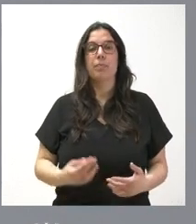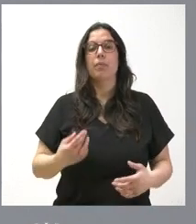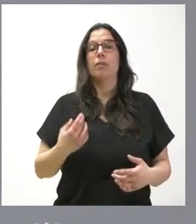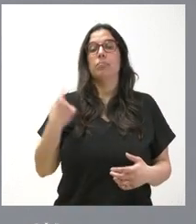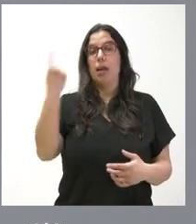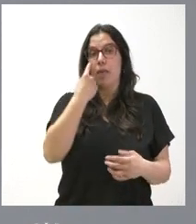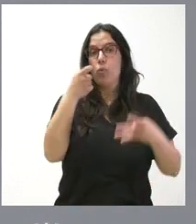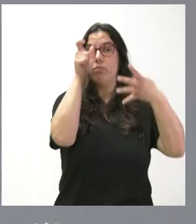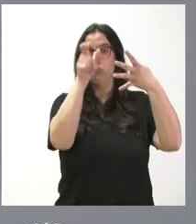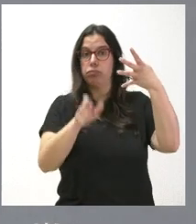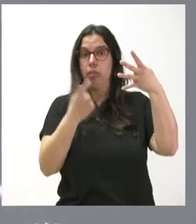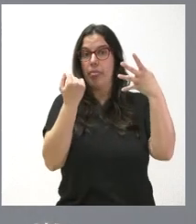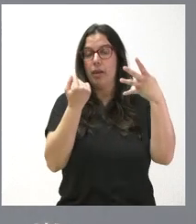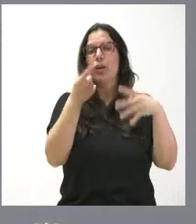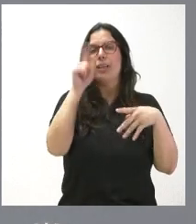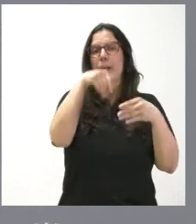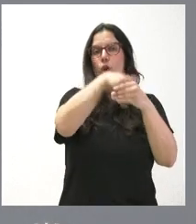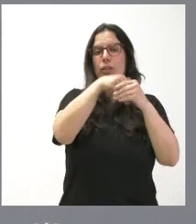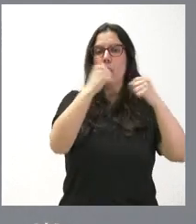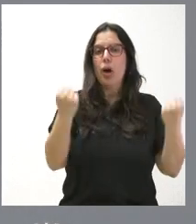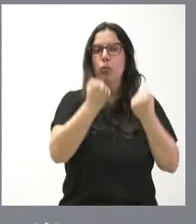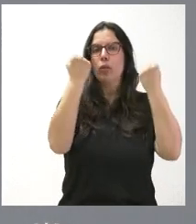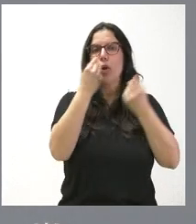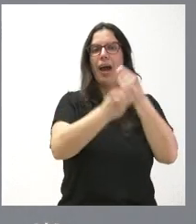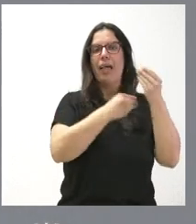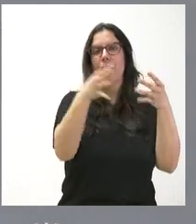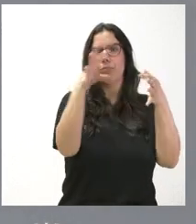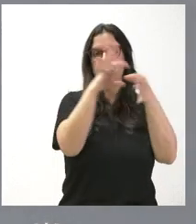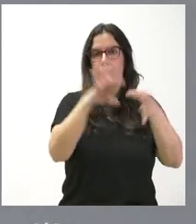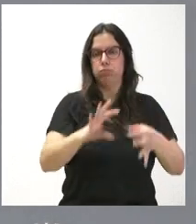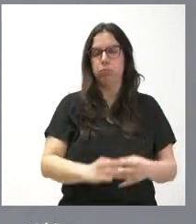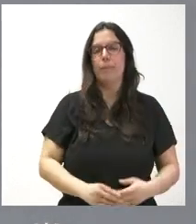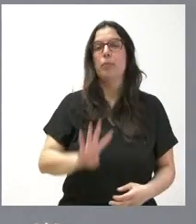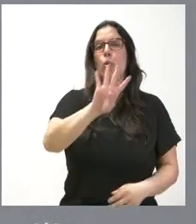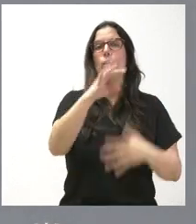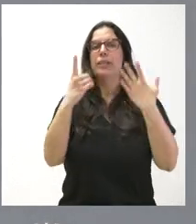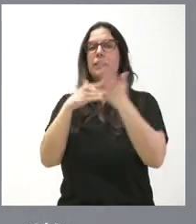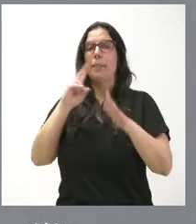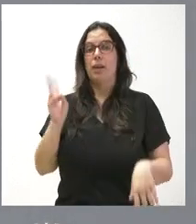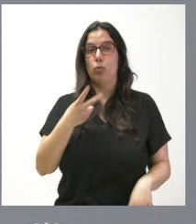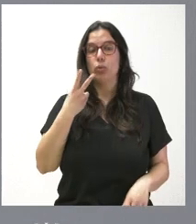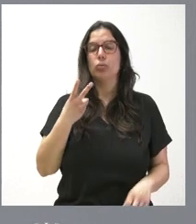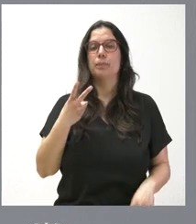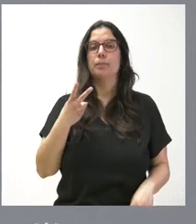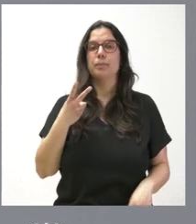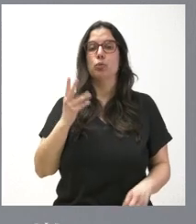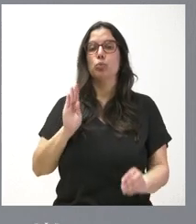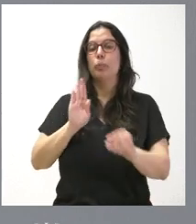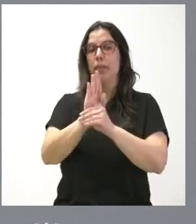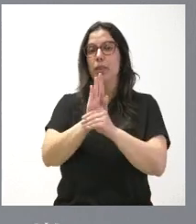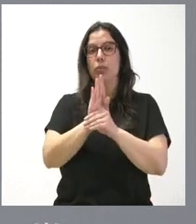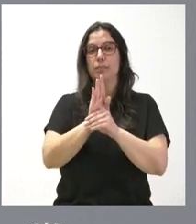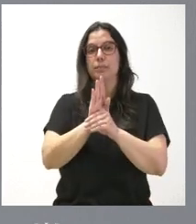corresponde a cada una de ellas y el contenido de las actuaciones a desarrollar. 46.000 euros de subvención